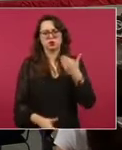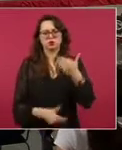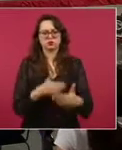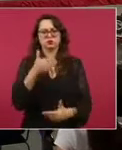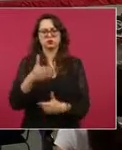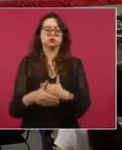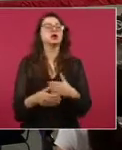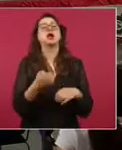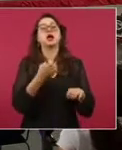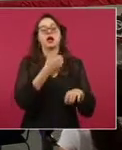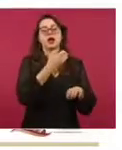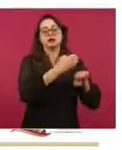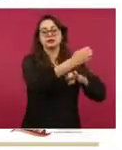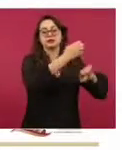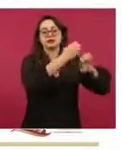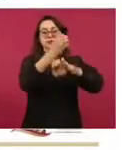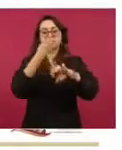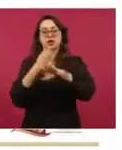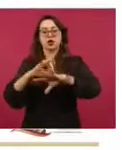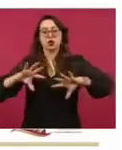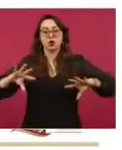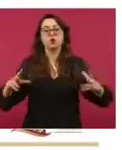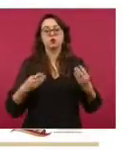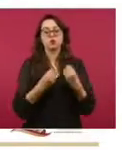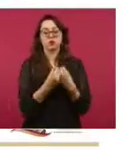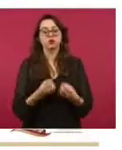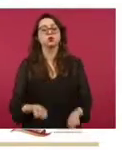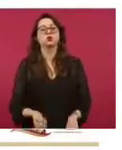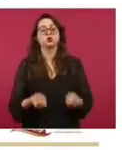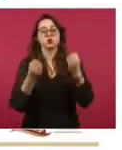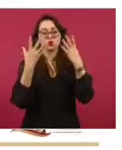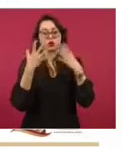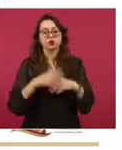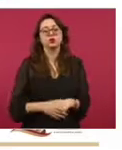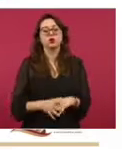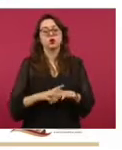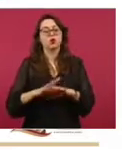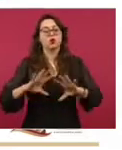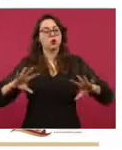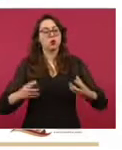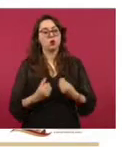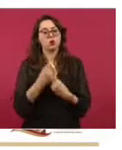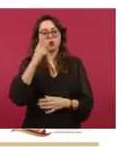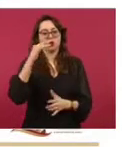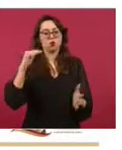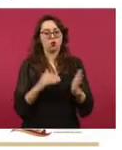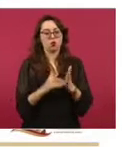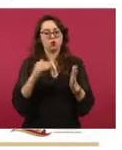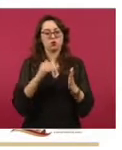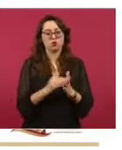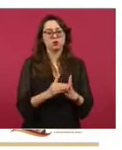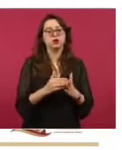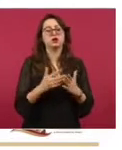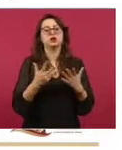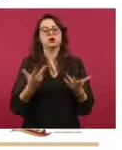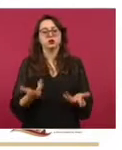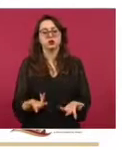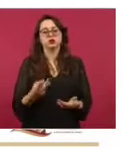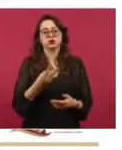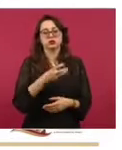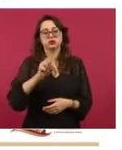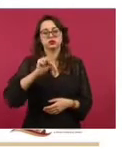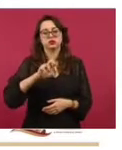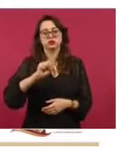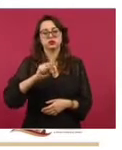entidad. El total de vehículos regularizados, un millón trescientos sesenta y ocho mil ciento cinco, lo cual ha